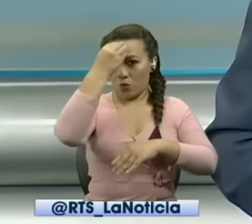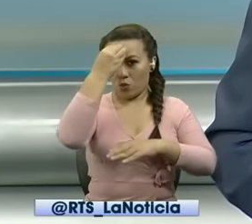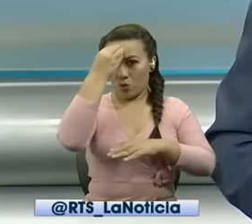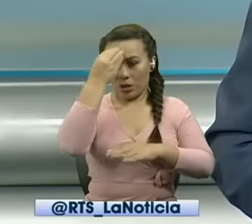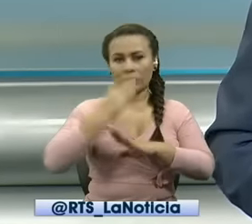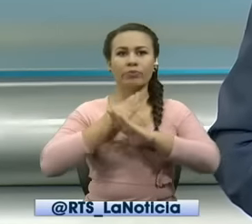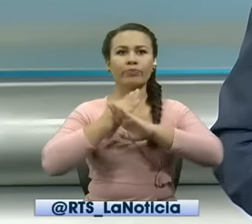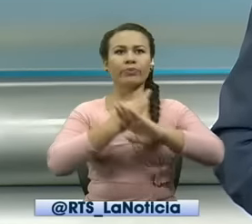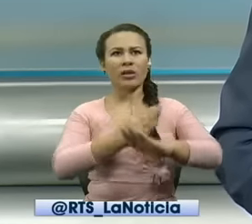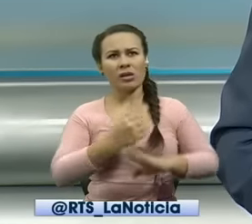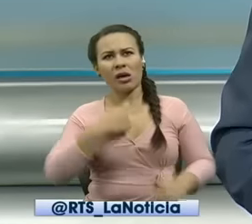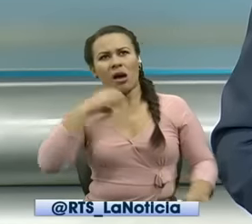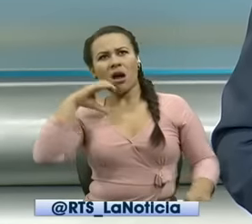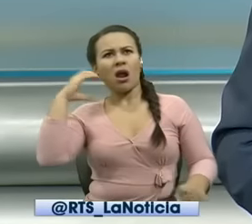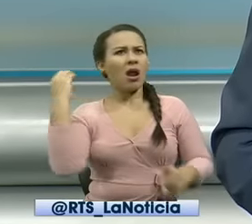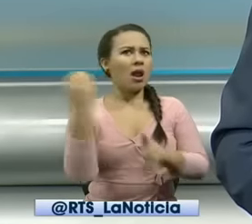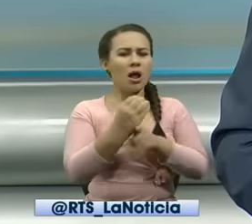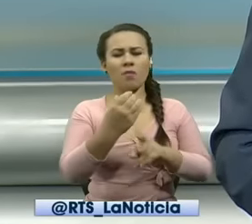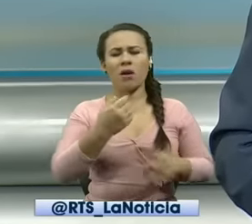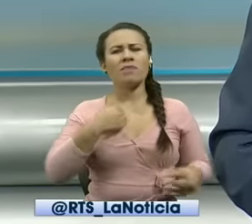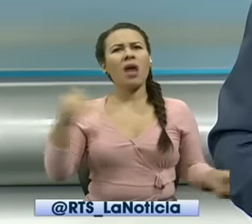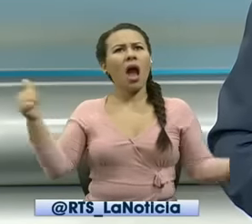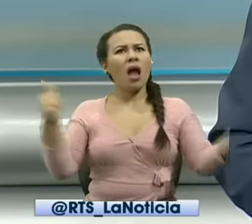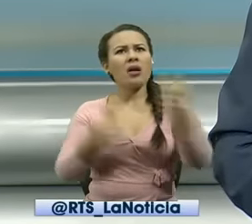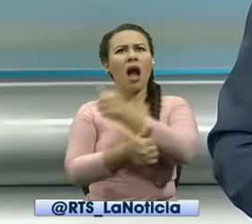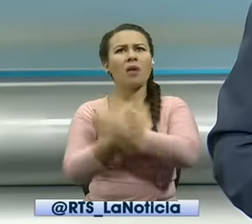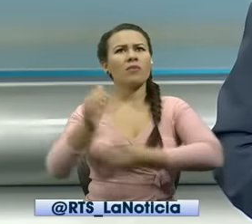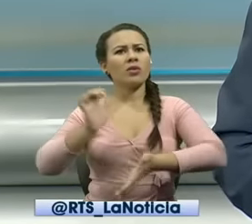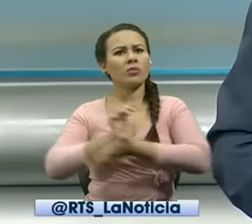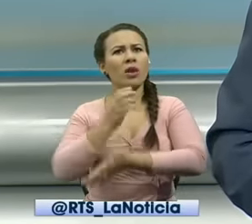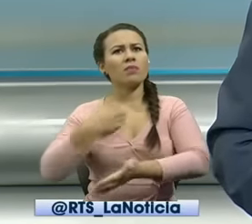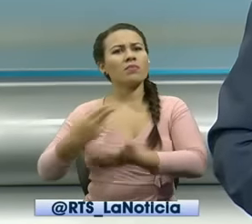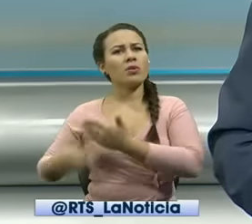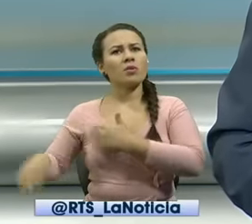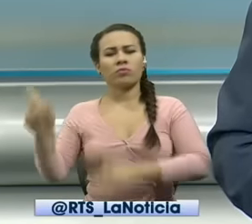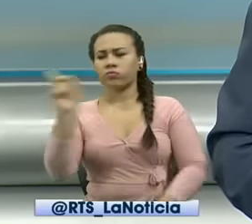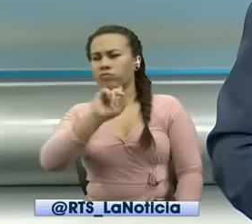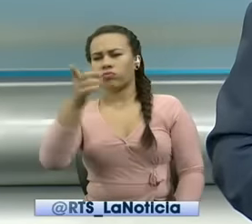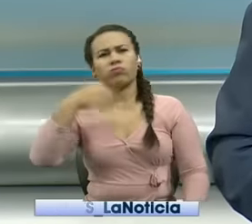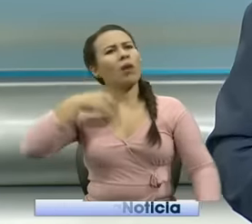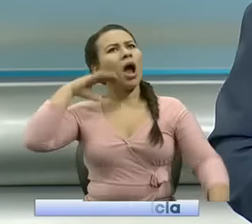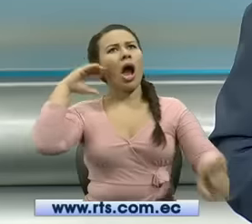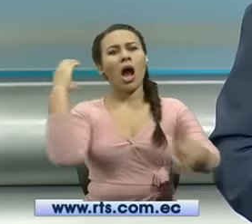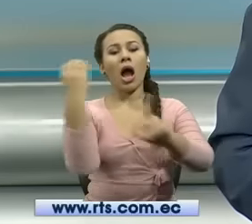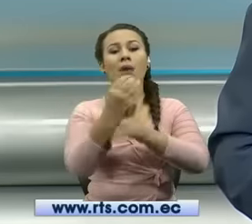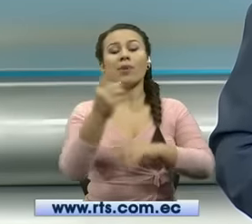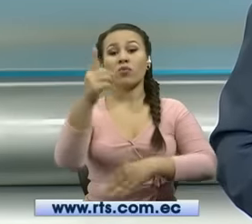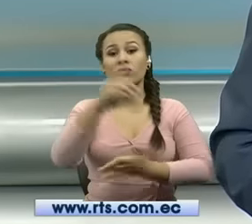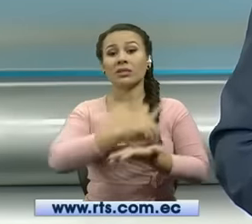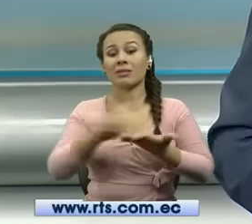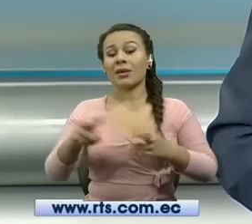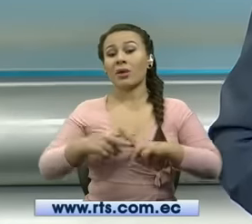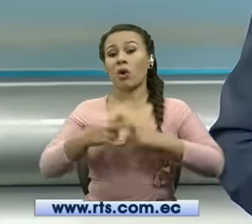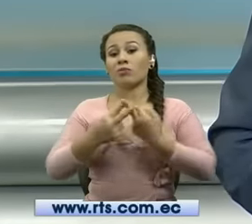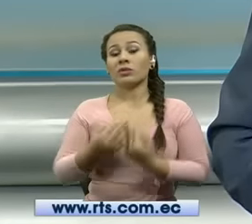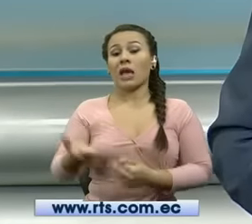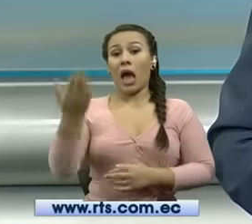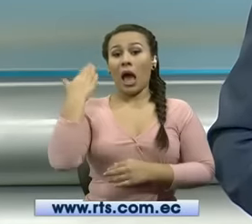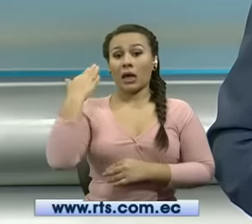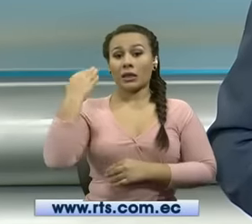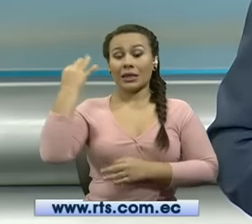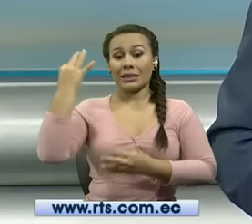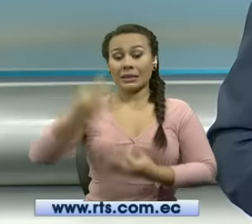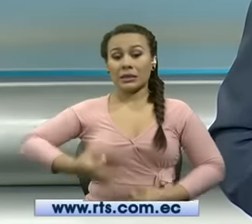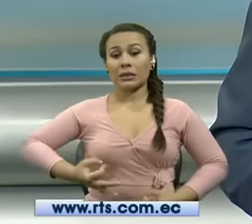protestar por la reubicación de dos instituciones educativas el reclamo lo hacen a una semana del inicio formal de